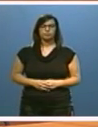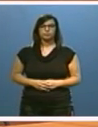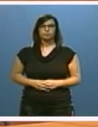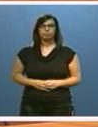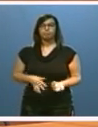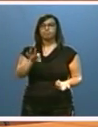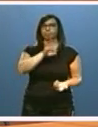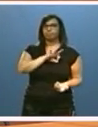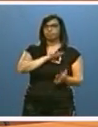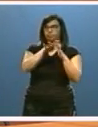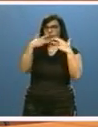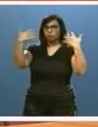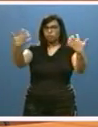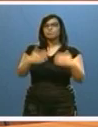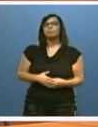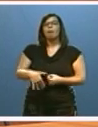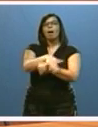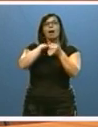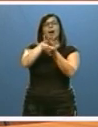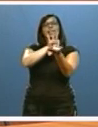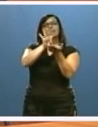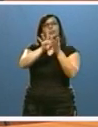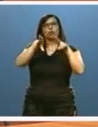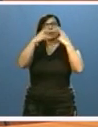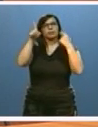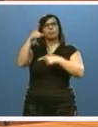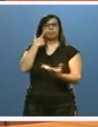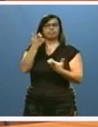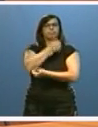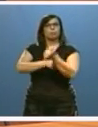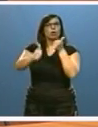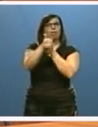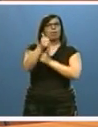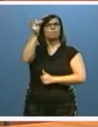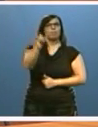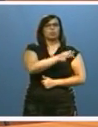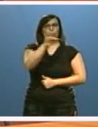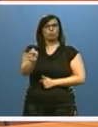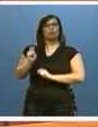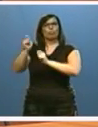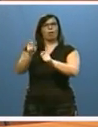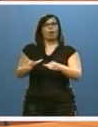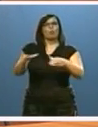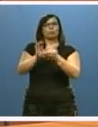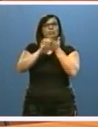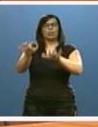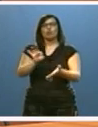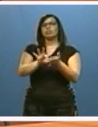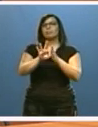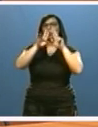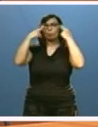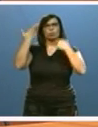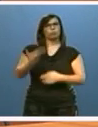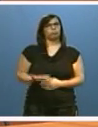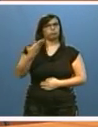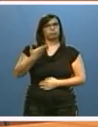Señorías, en el área de los servicios sociales se aprecia también la prioridad presupuestaria otorgada por la Junta a los servicios públicos fundamentales,